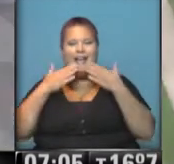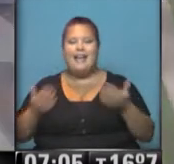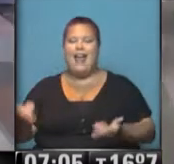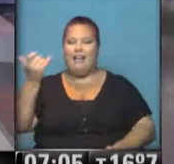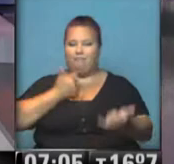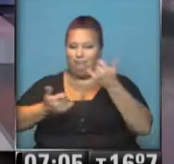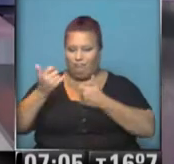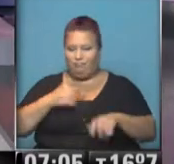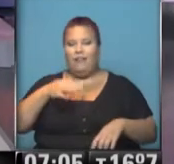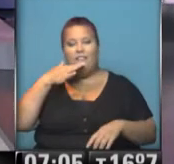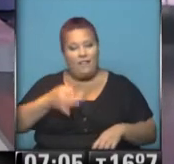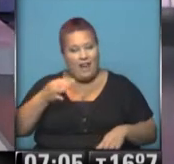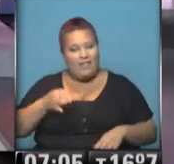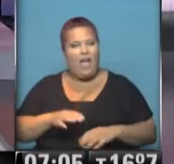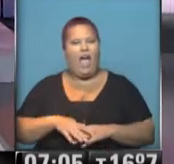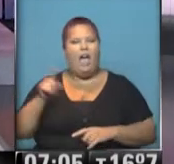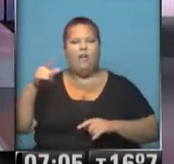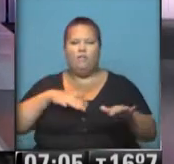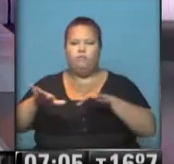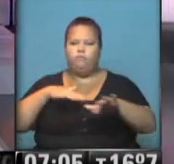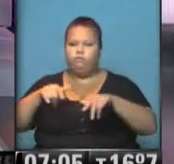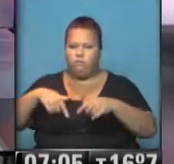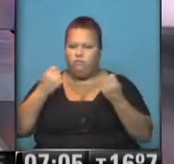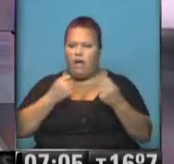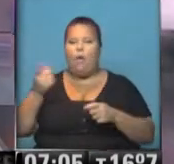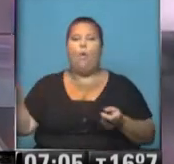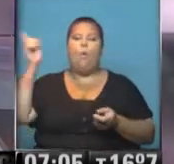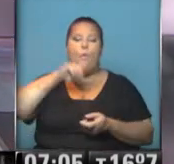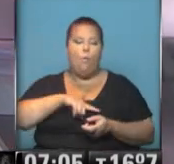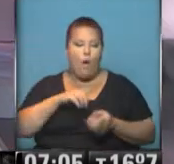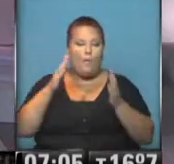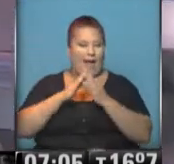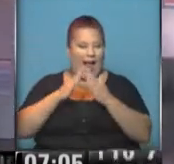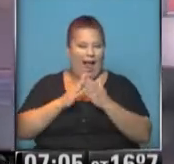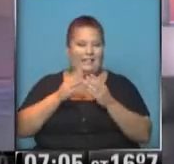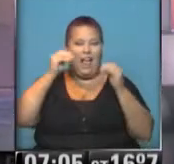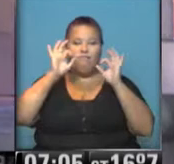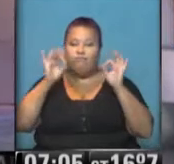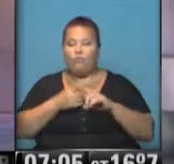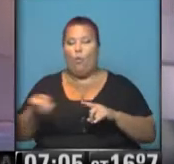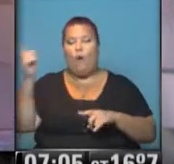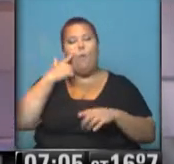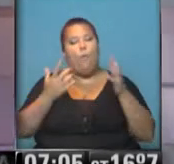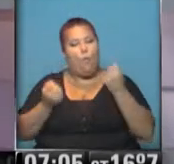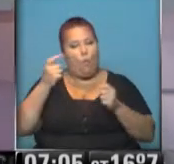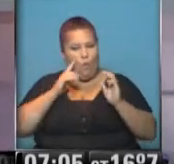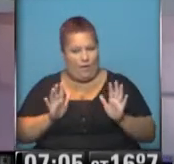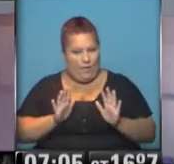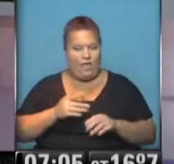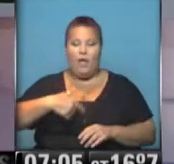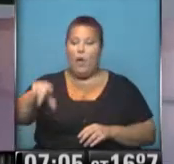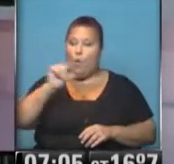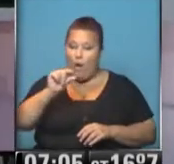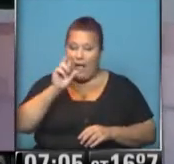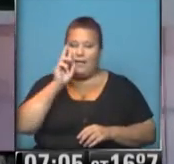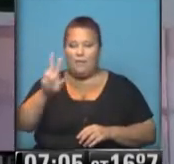las recomendaciones. verdad, hay algo de movimiento a esta hora. Es la vuelta a casa después de la noche. Circular con precaución. En un ratito van a